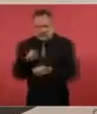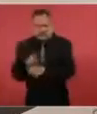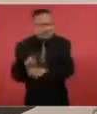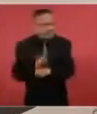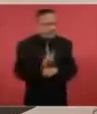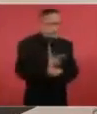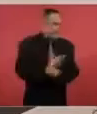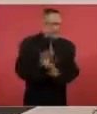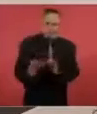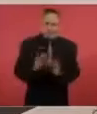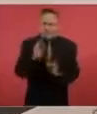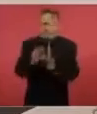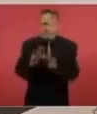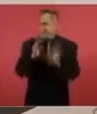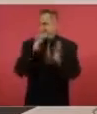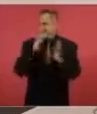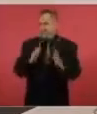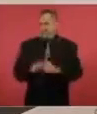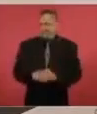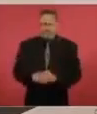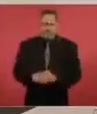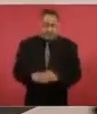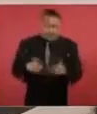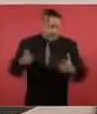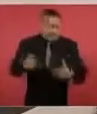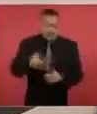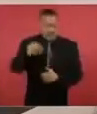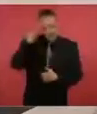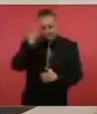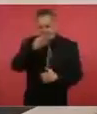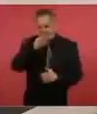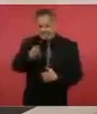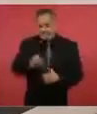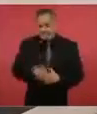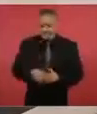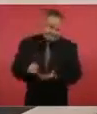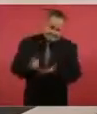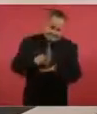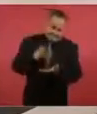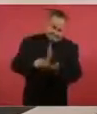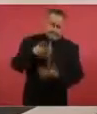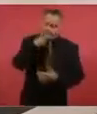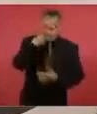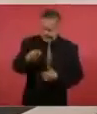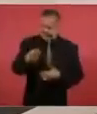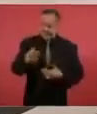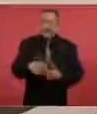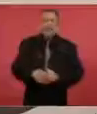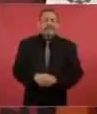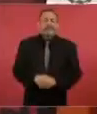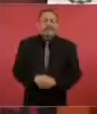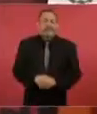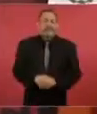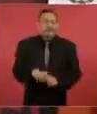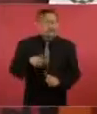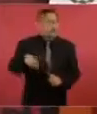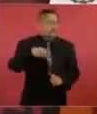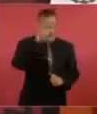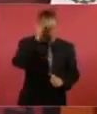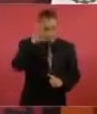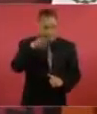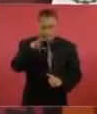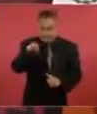Imagínense, lo tengo que estar diciendo para que no se